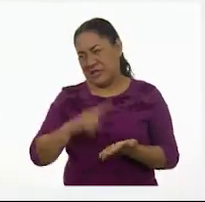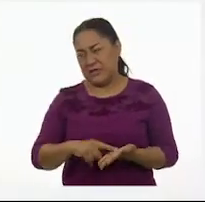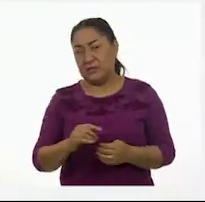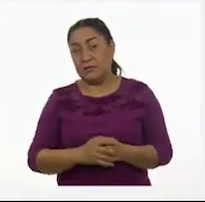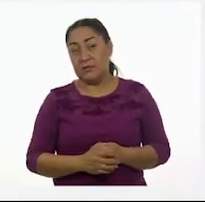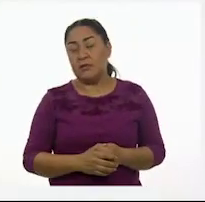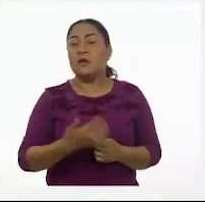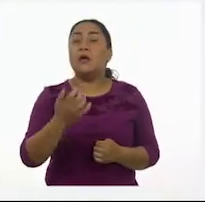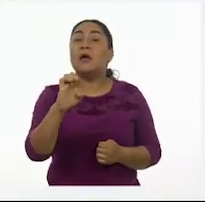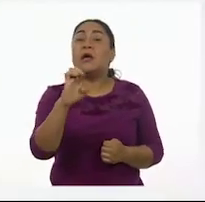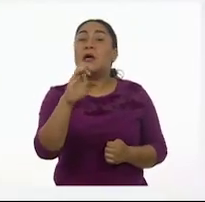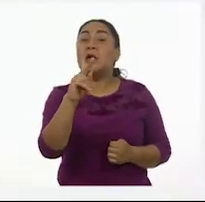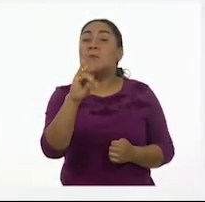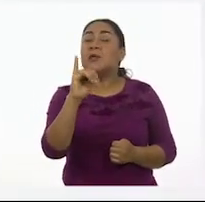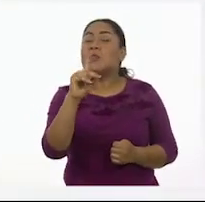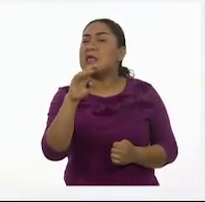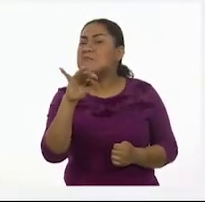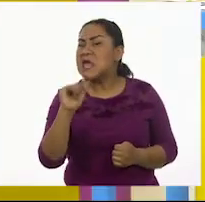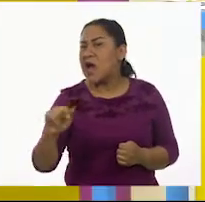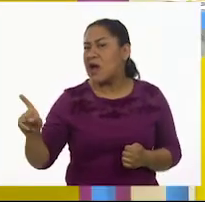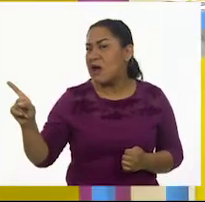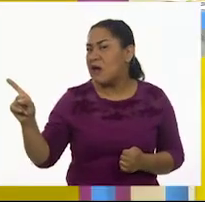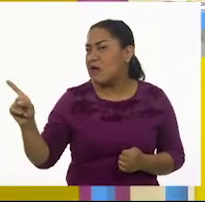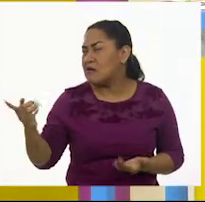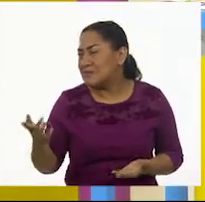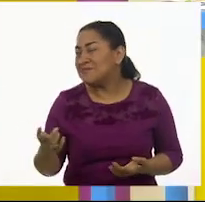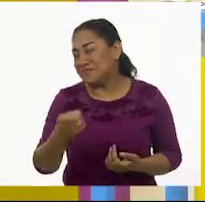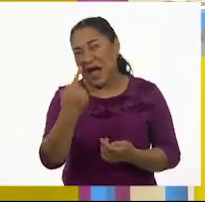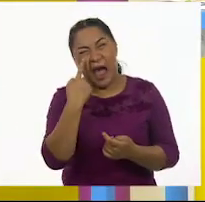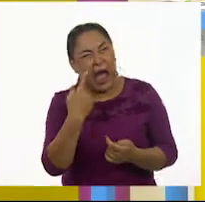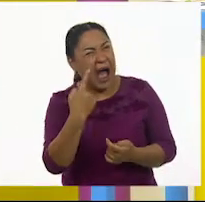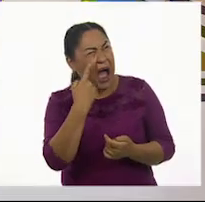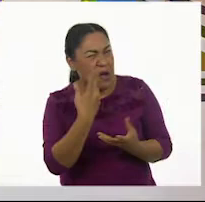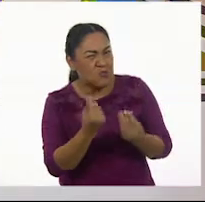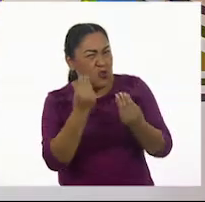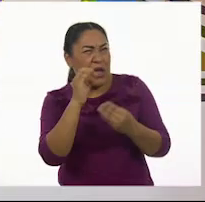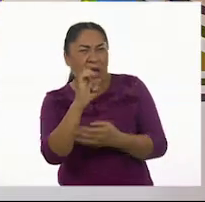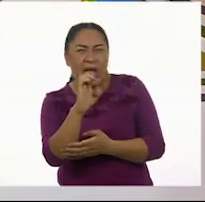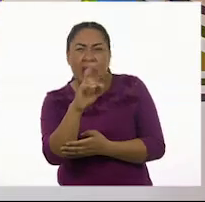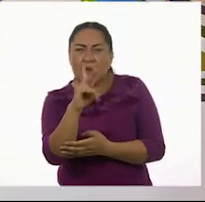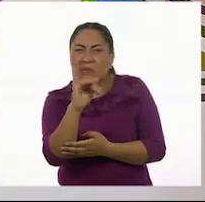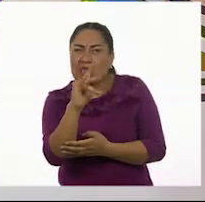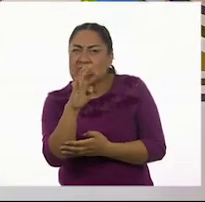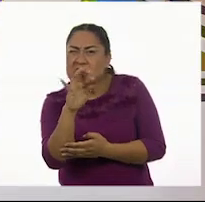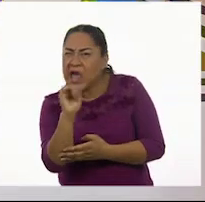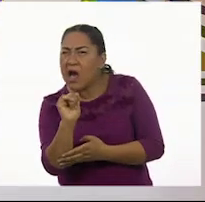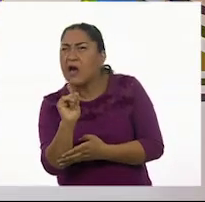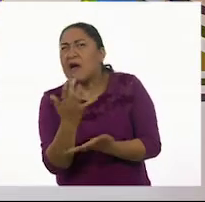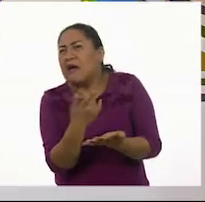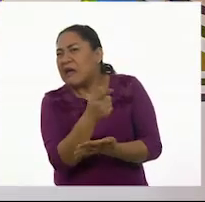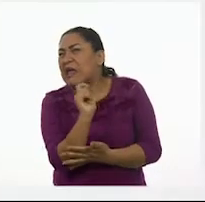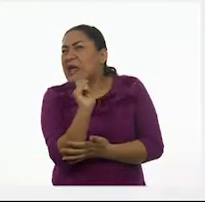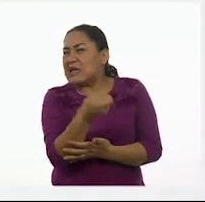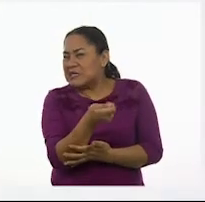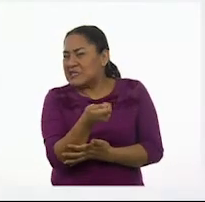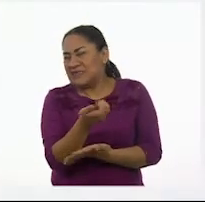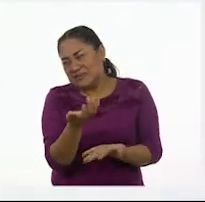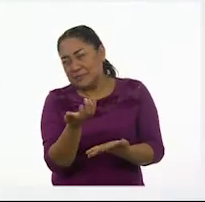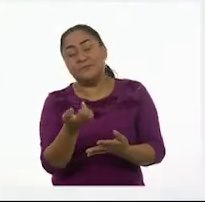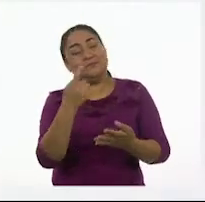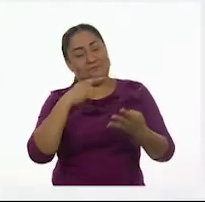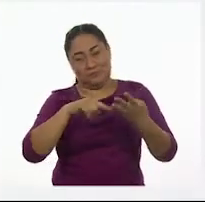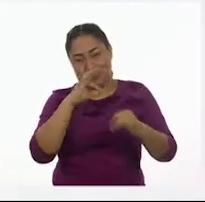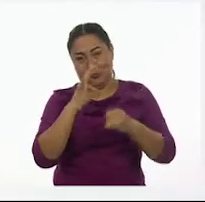empezar, epidemia... Primero tenemos que saber que estos tiempos la hemos escuchado mucho. Oh, sí. ¿Realmente qué es? Y la última, higiene.